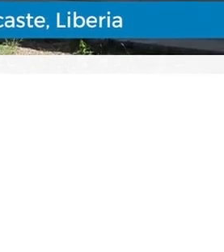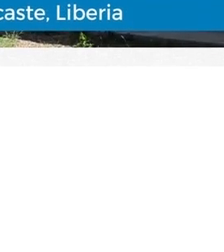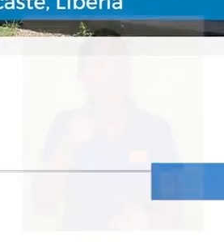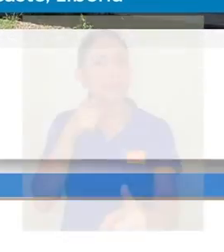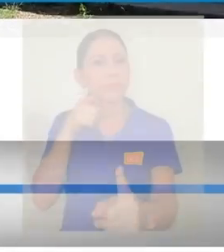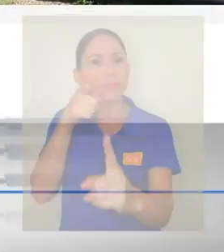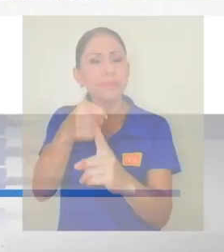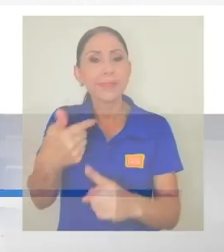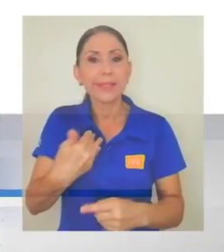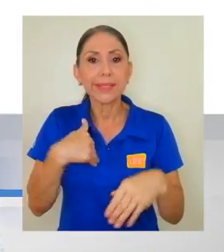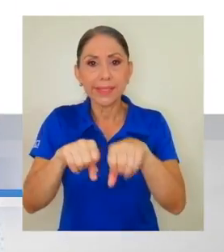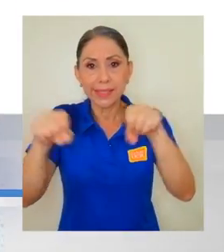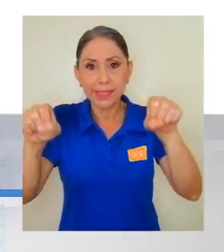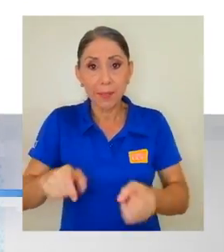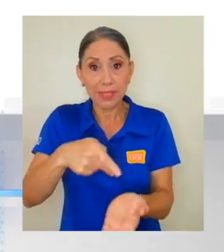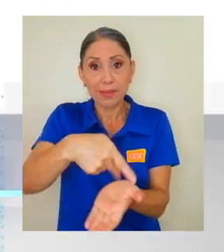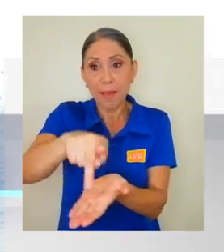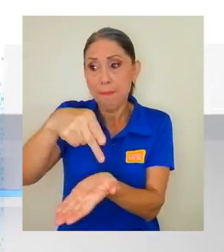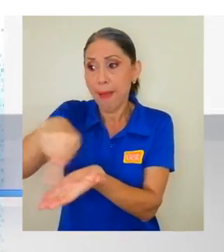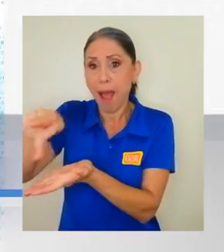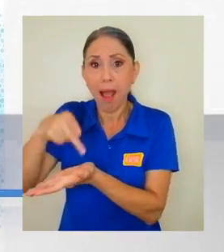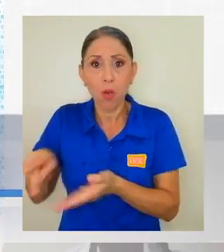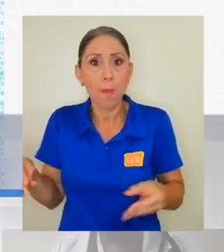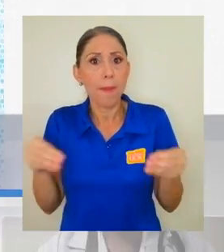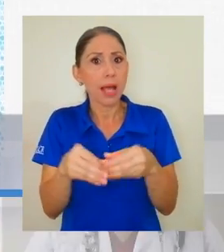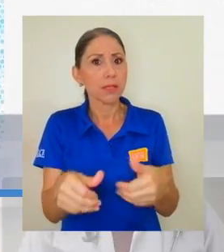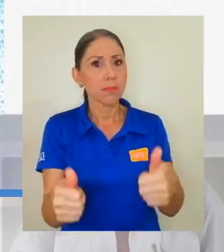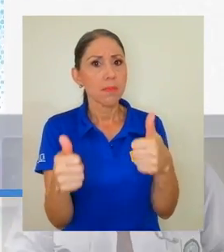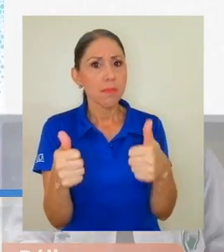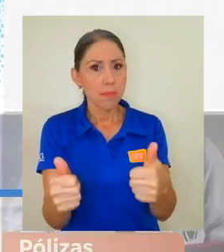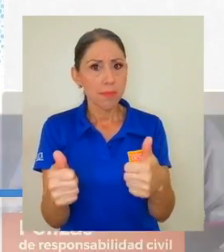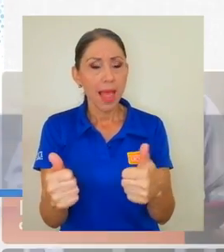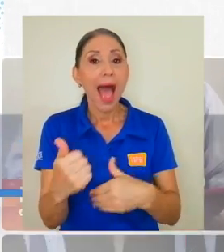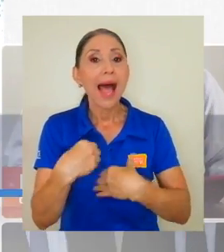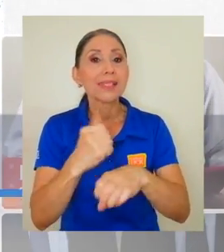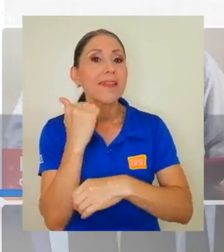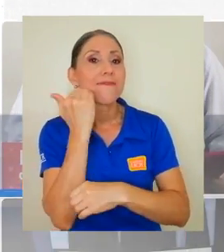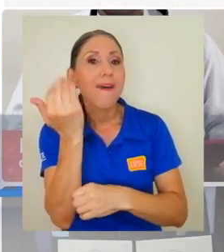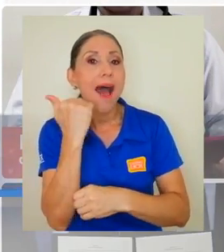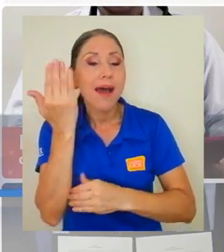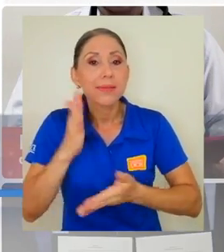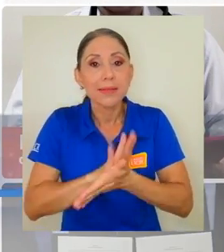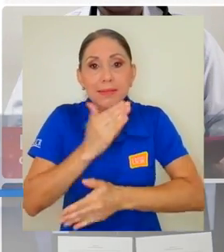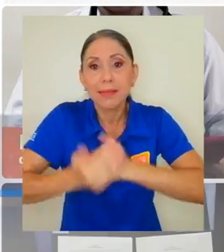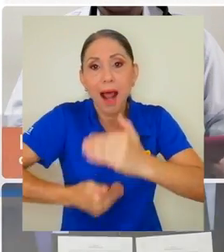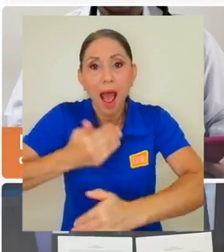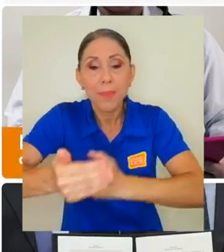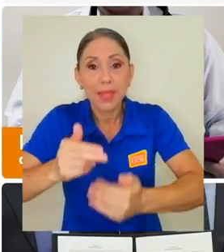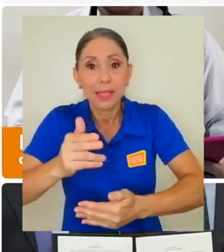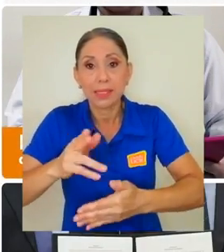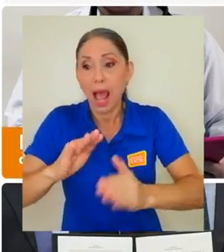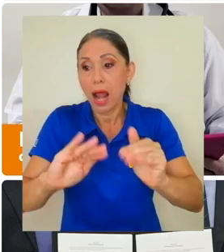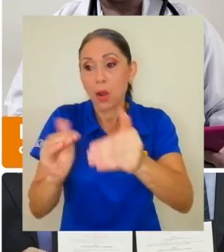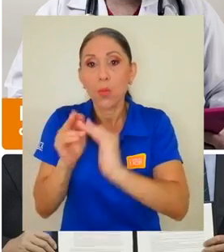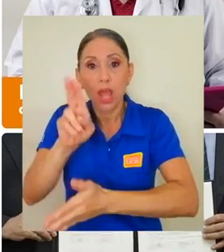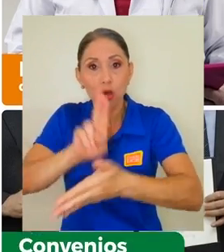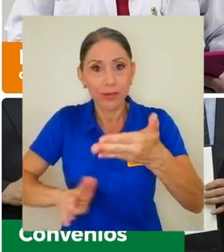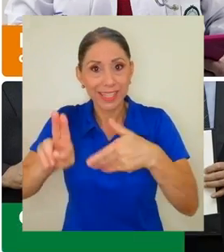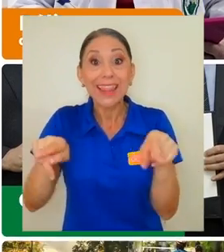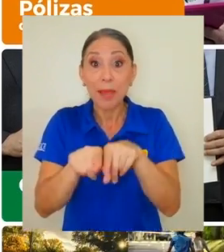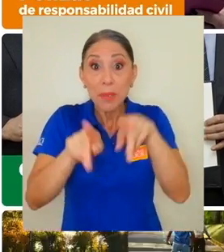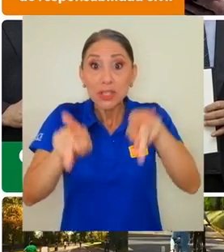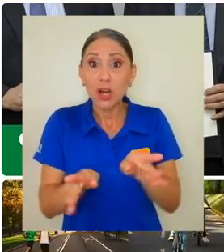Con el fin de contar con sistemas de pago más eficientes y facilitar trámites a la comunidad universitaria y el público en general,